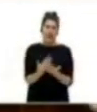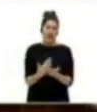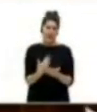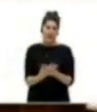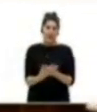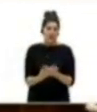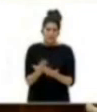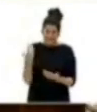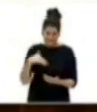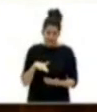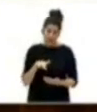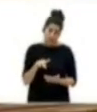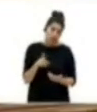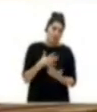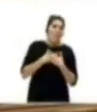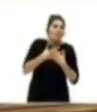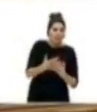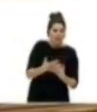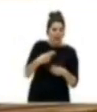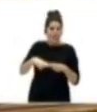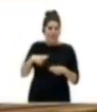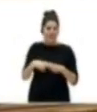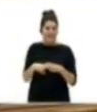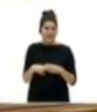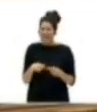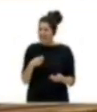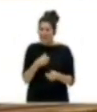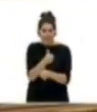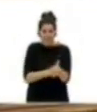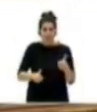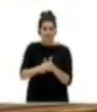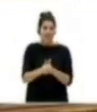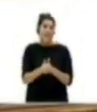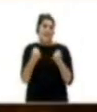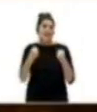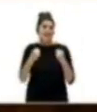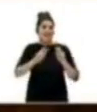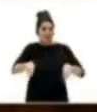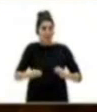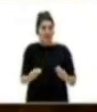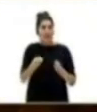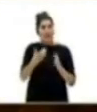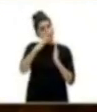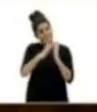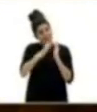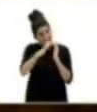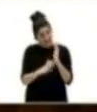es una cuestión de voluntad política, por las energías renovables, que son más baratas, inagotables, seguras